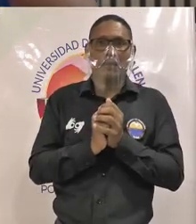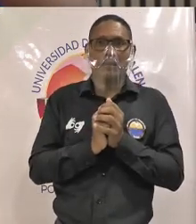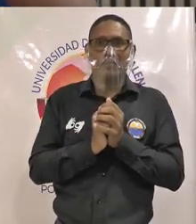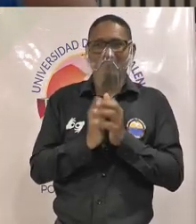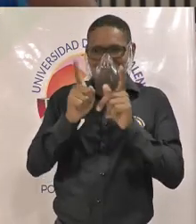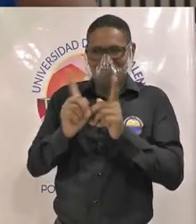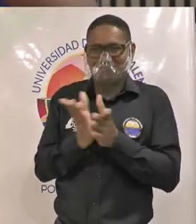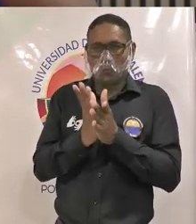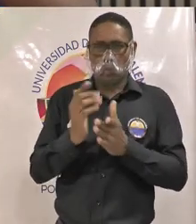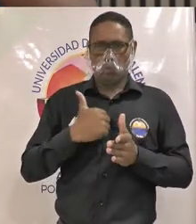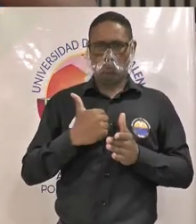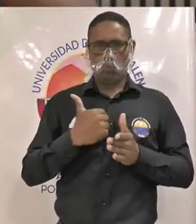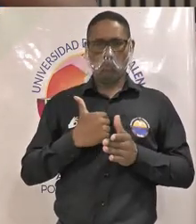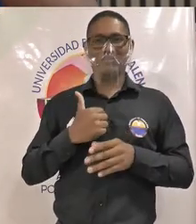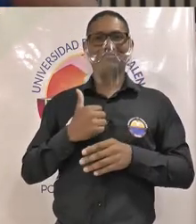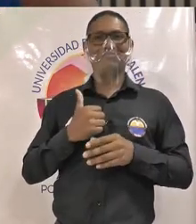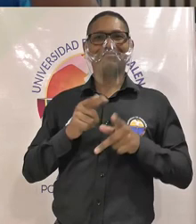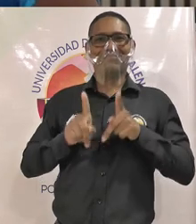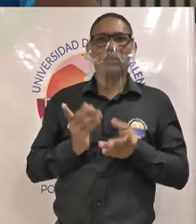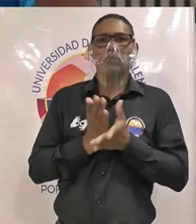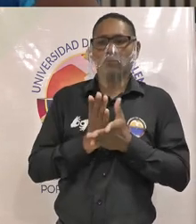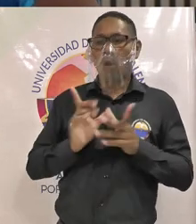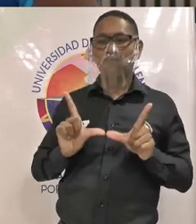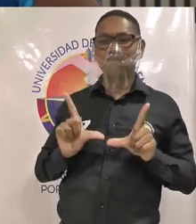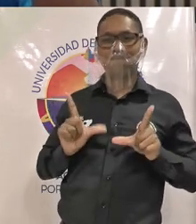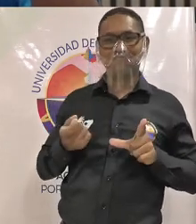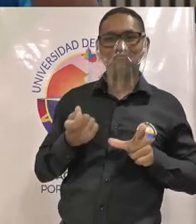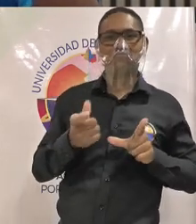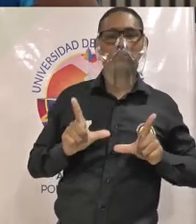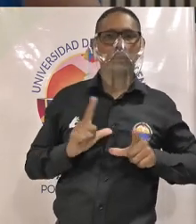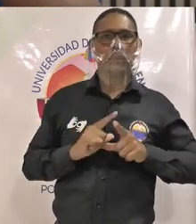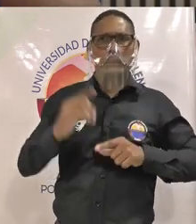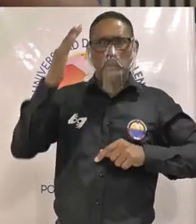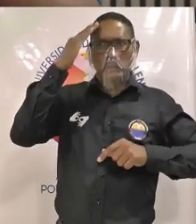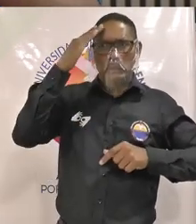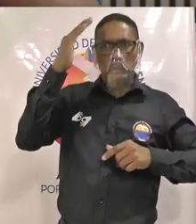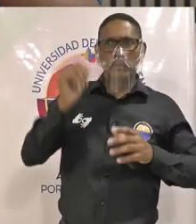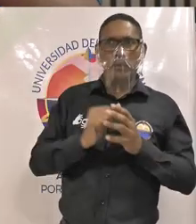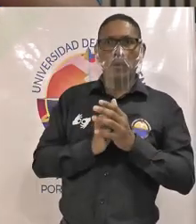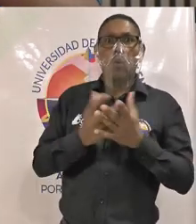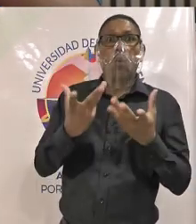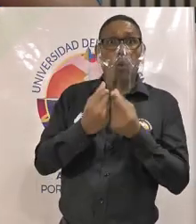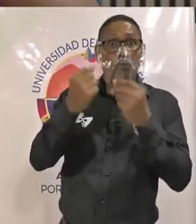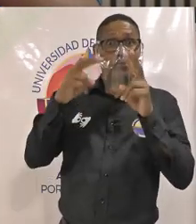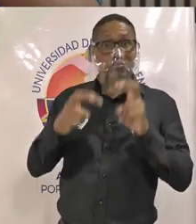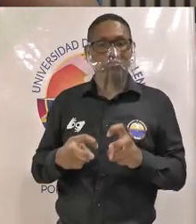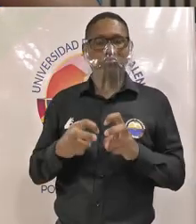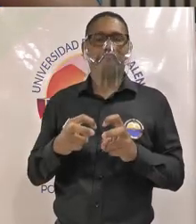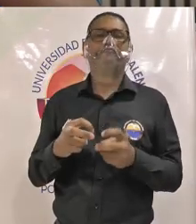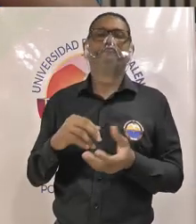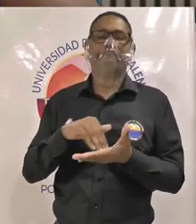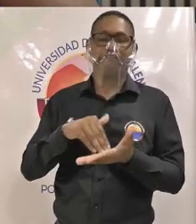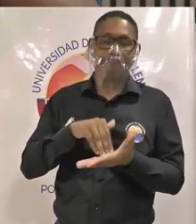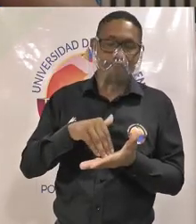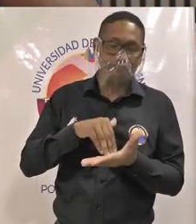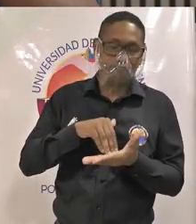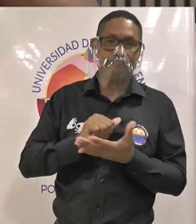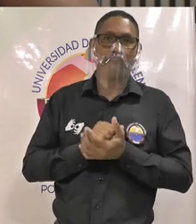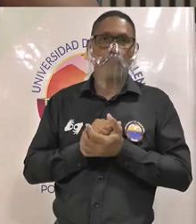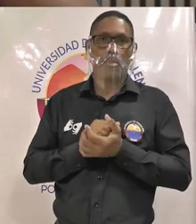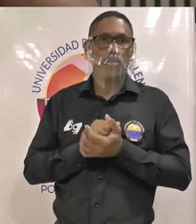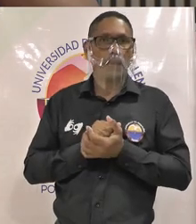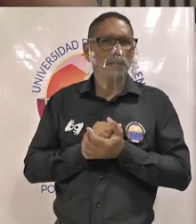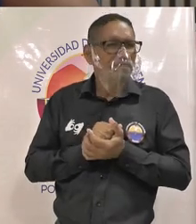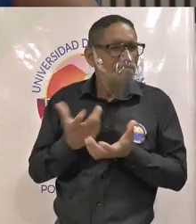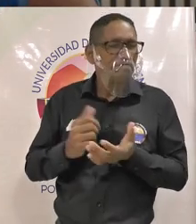soy yo de estudiantes de grado vemos las deficiencias que tienen los semilleros de investigación precisamente y es que